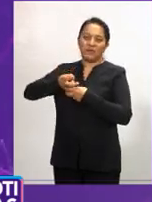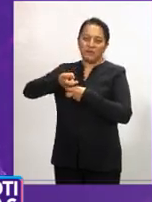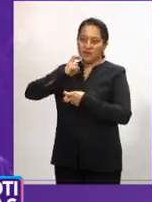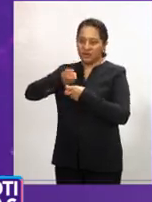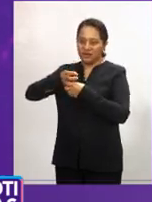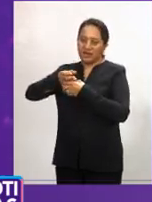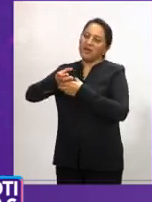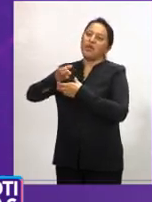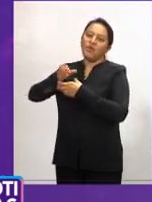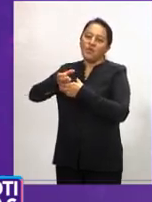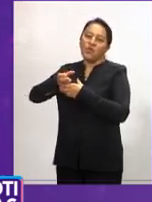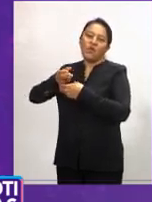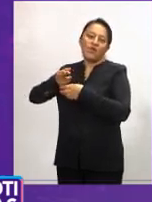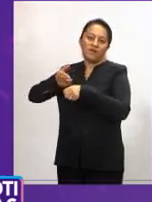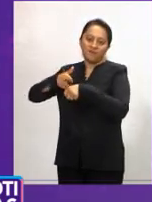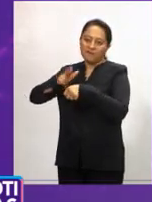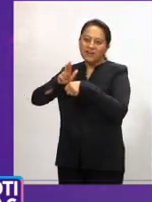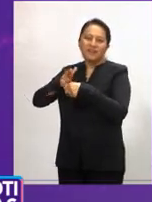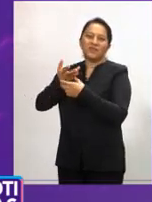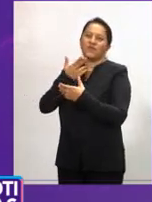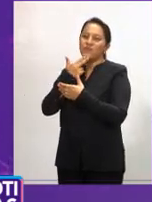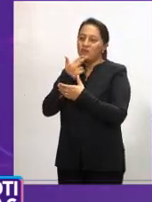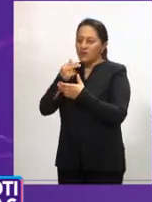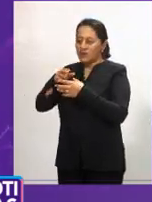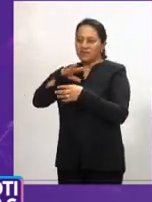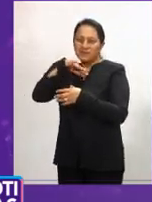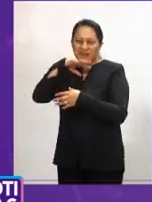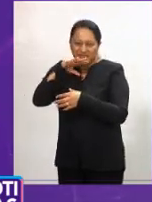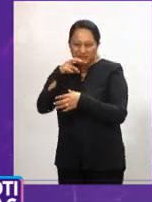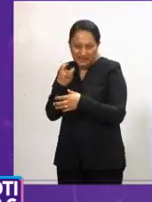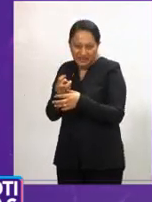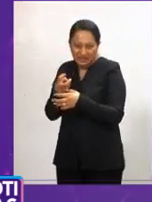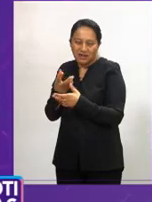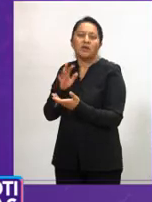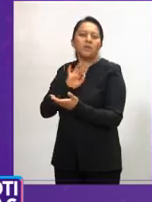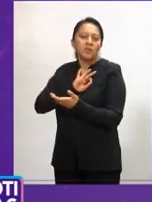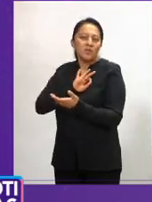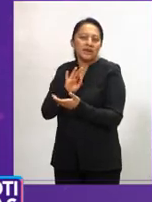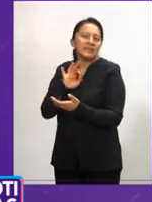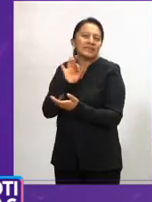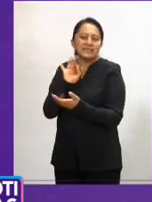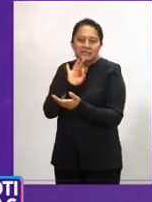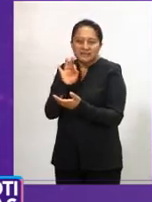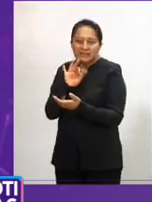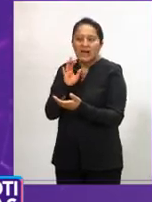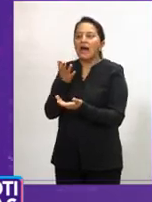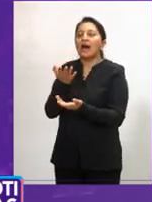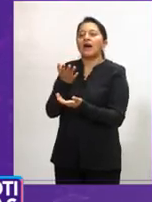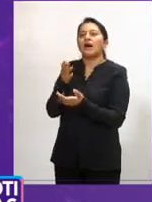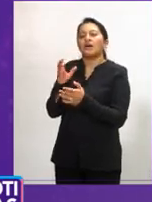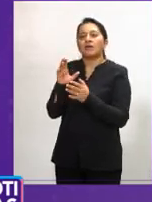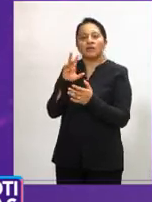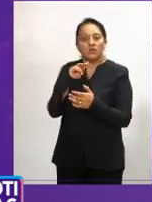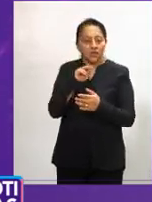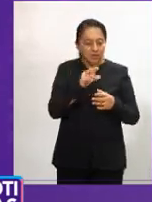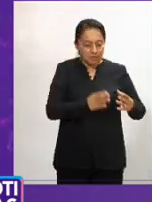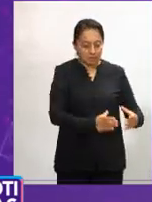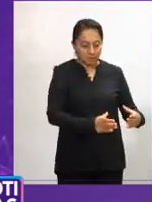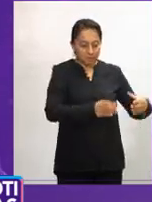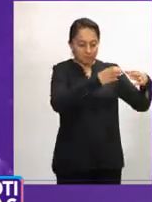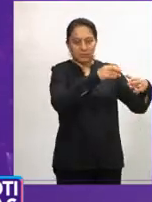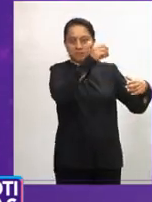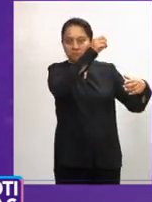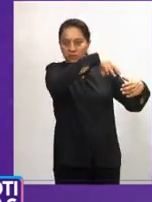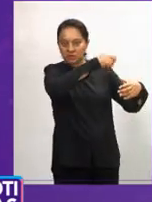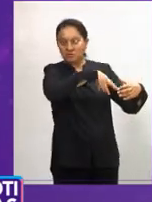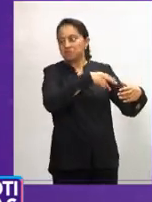refresco, envoltura de dulces, etc. Es decir, basura que puede ser colocada en algunas de las papeleras municipales, por